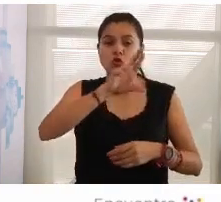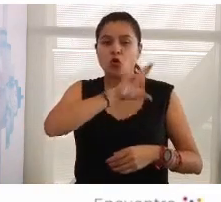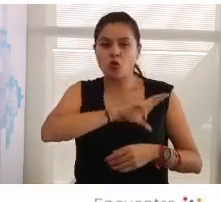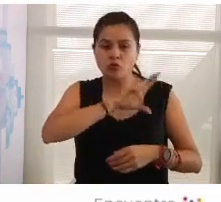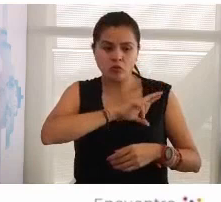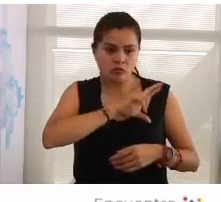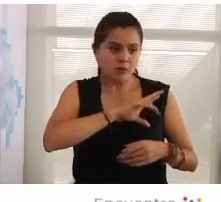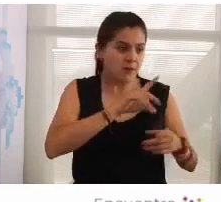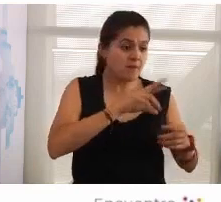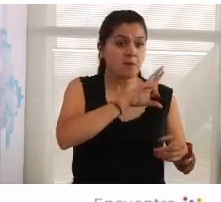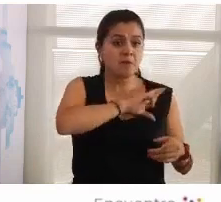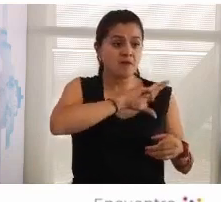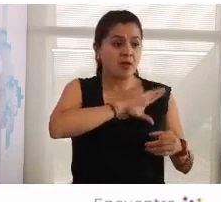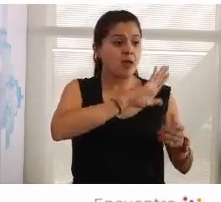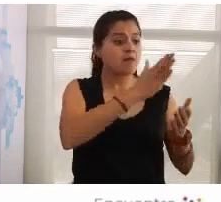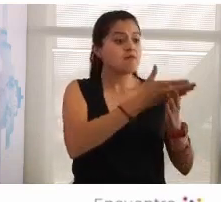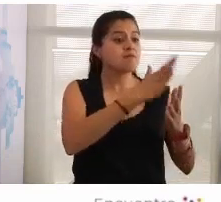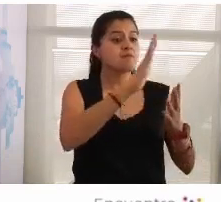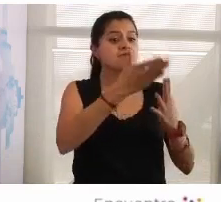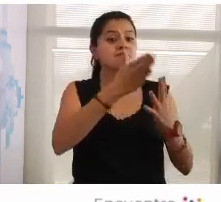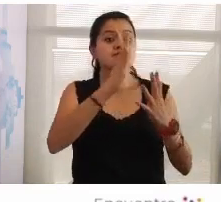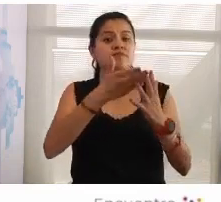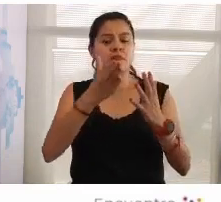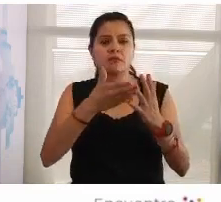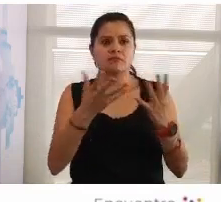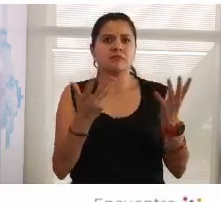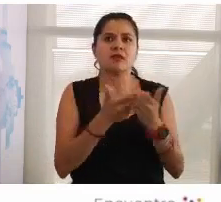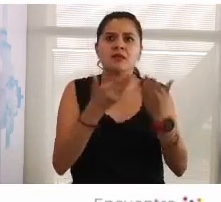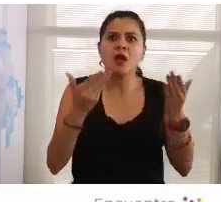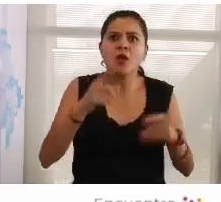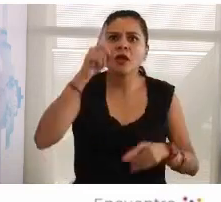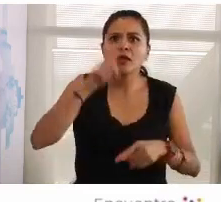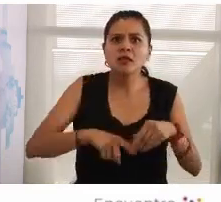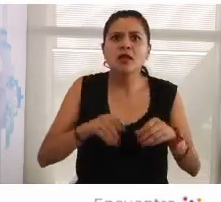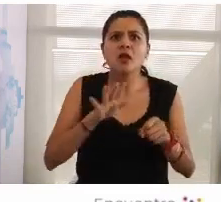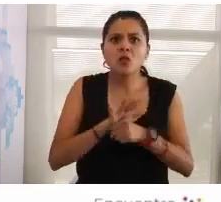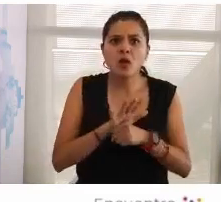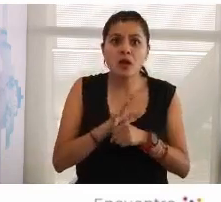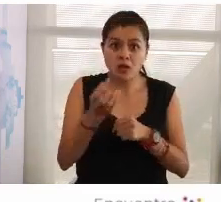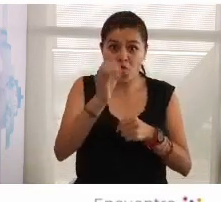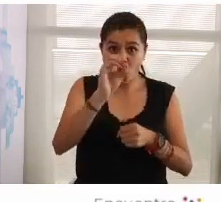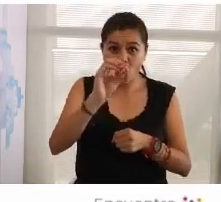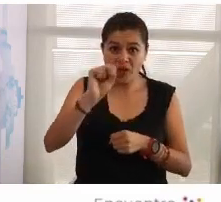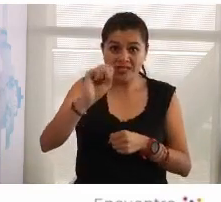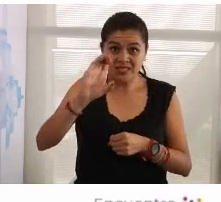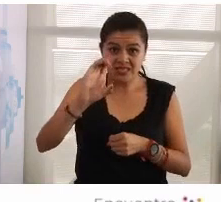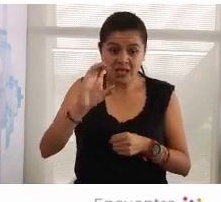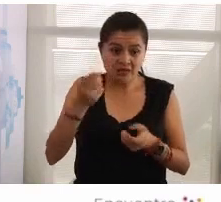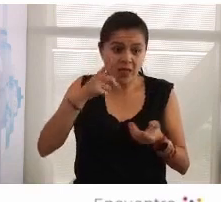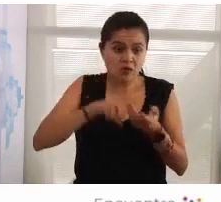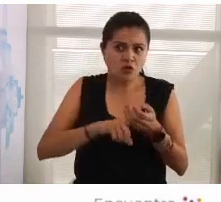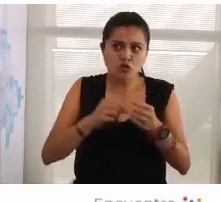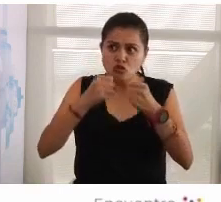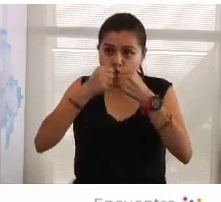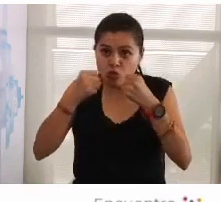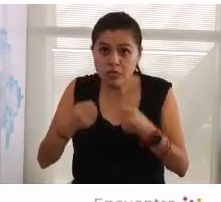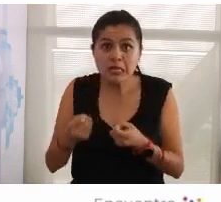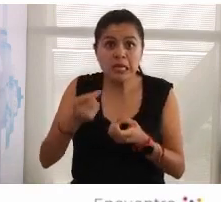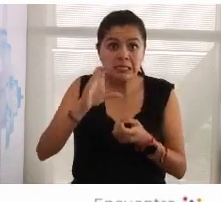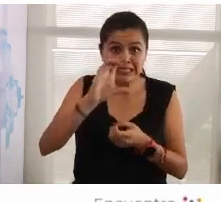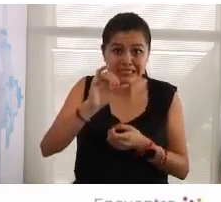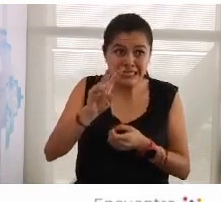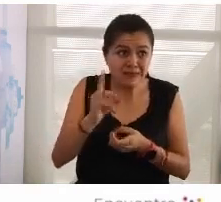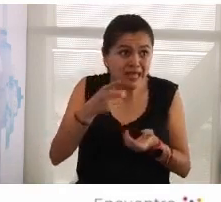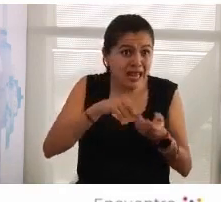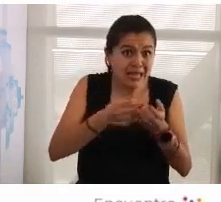destruiste por sectores la empresa privada ¿qué están socavando ahorita? el poder de la sociedad civil porque la sociedad civil es la que está